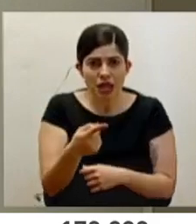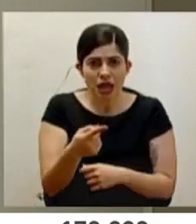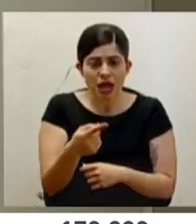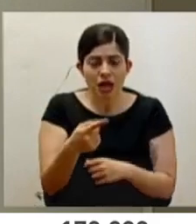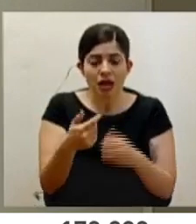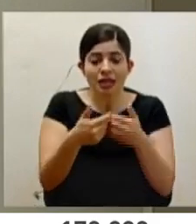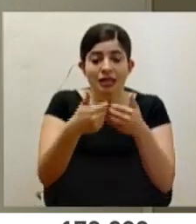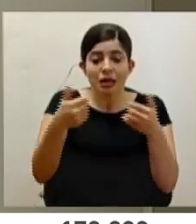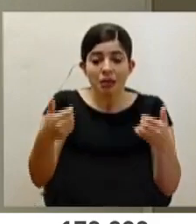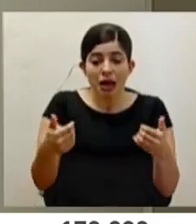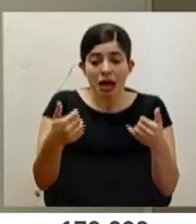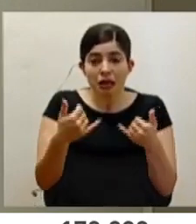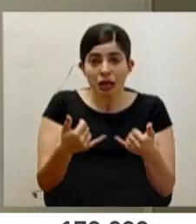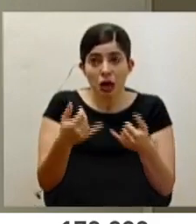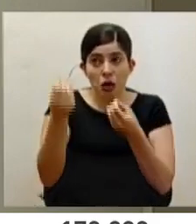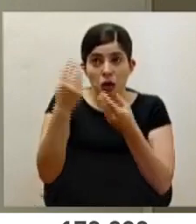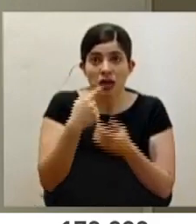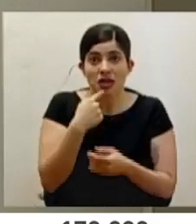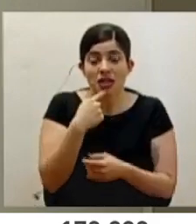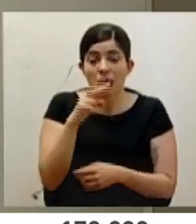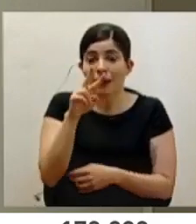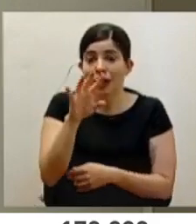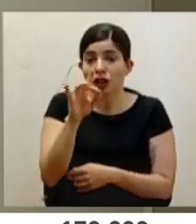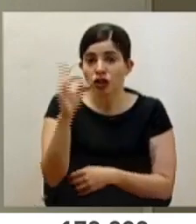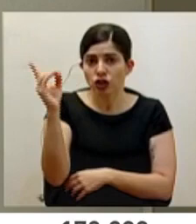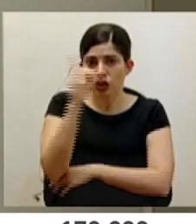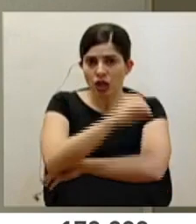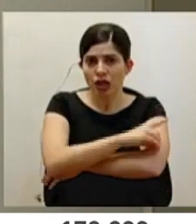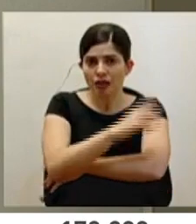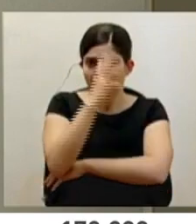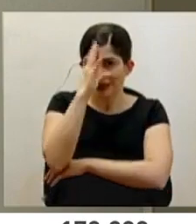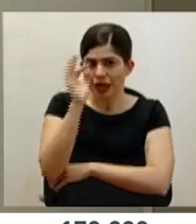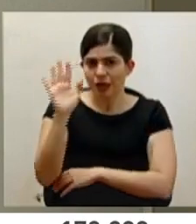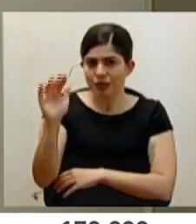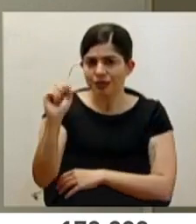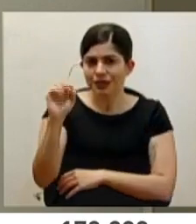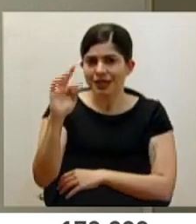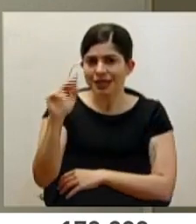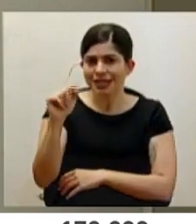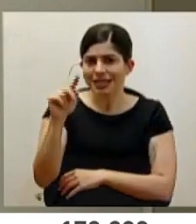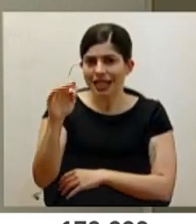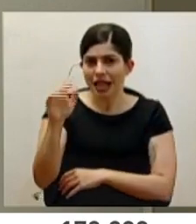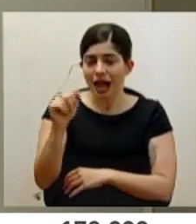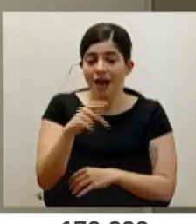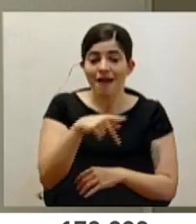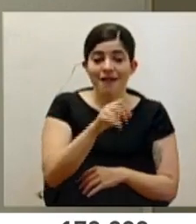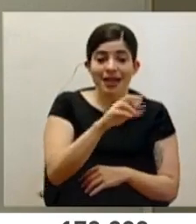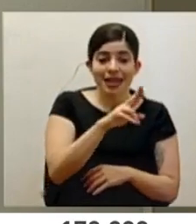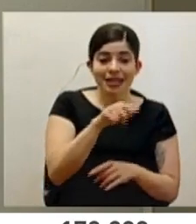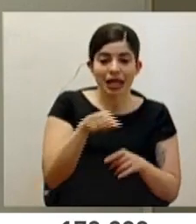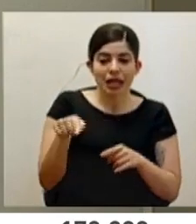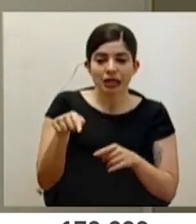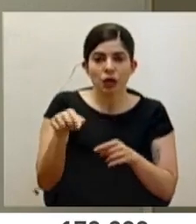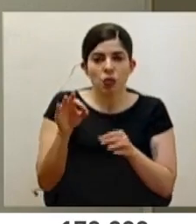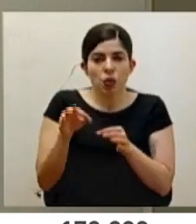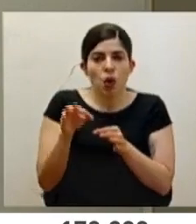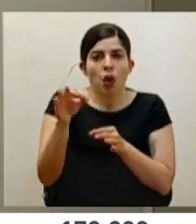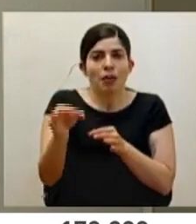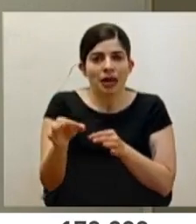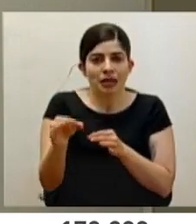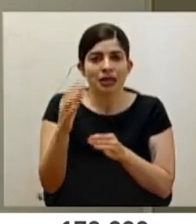intervalo que tenemos preliminarmente anda en 28 días, creo, con la de AstraZeneca, que un poco más que con la de Pfizer. Yo sé que hay países que han estado haciéndolo